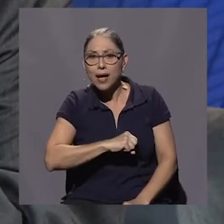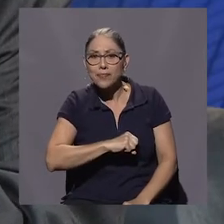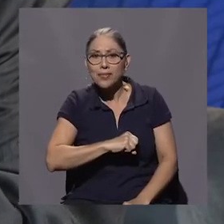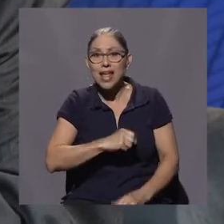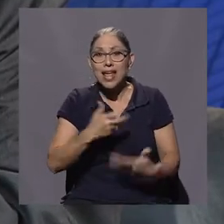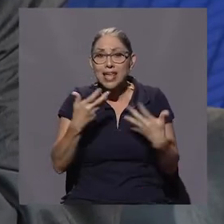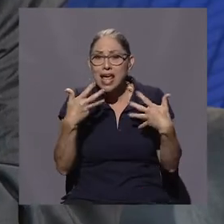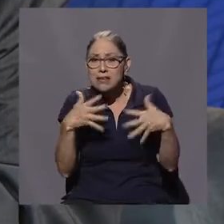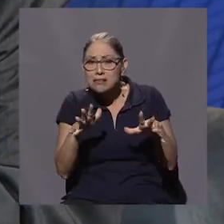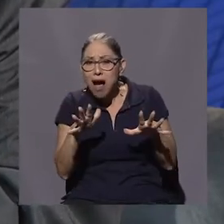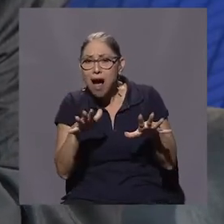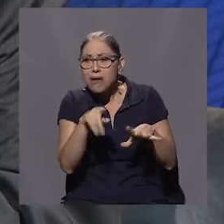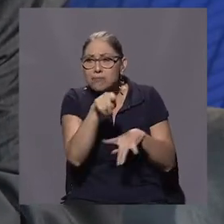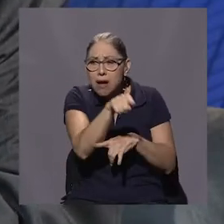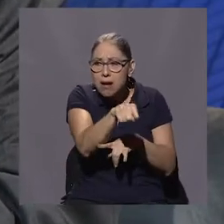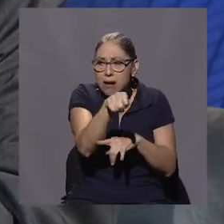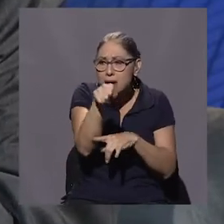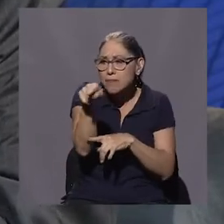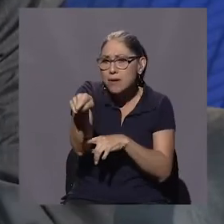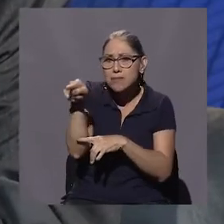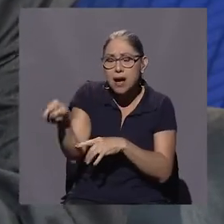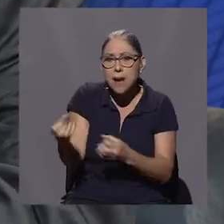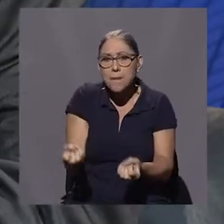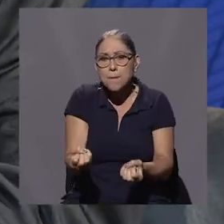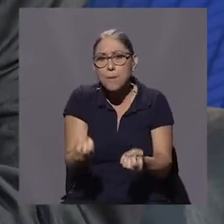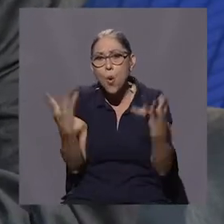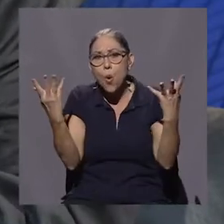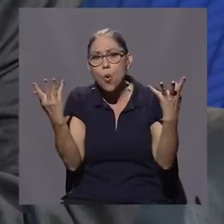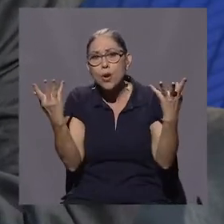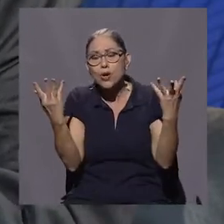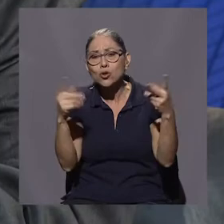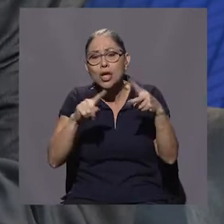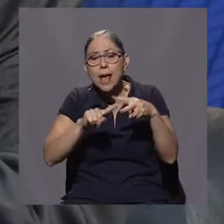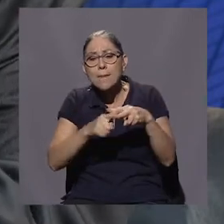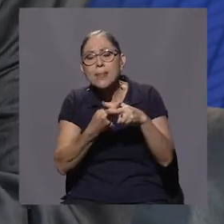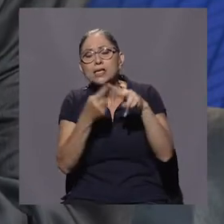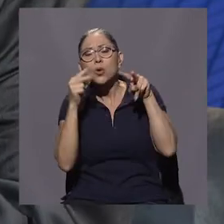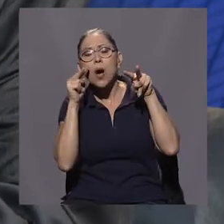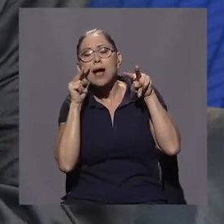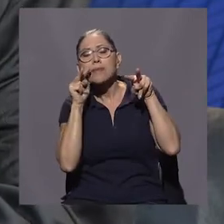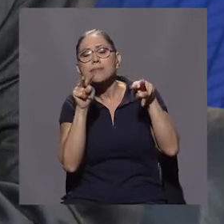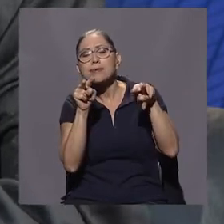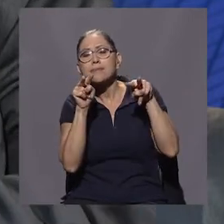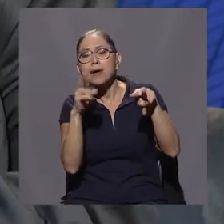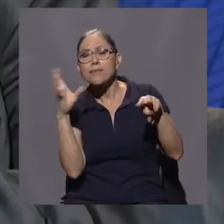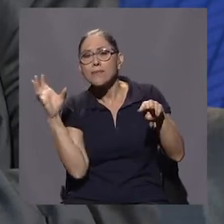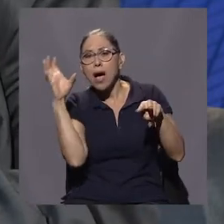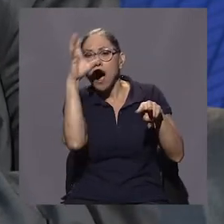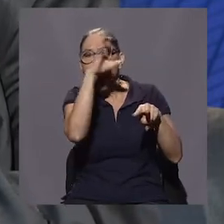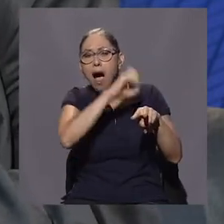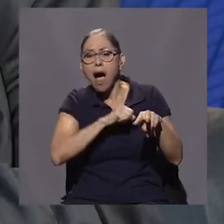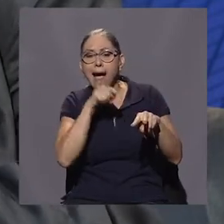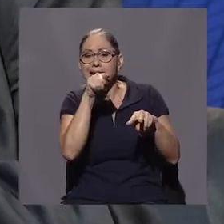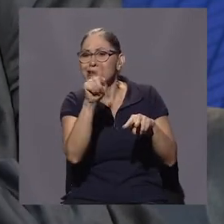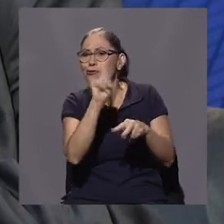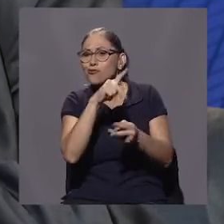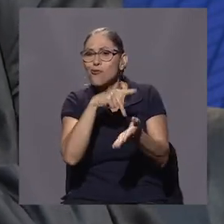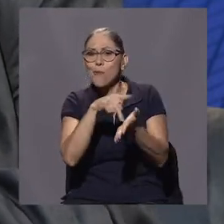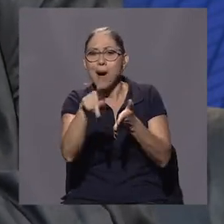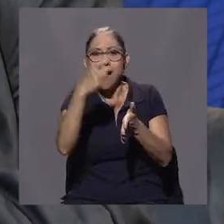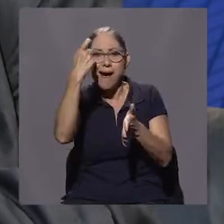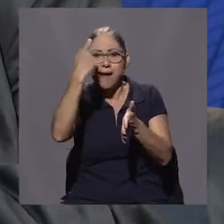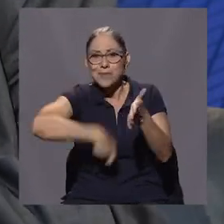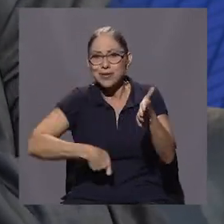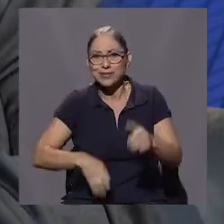públicos empezaron a alumbrar la verdad de que eran unos evasores, cuando los